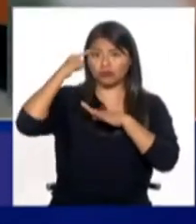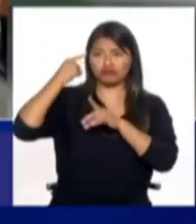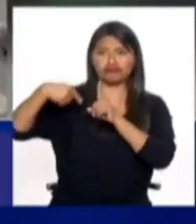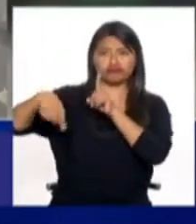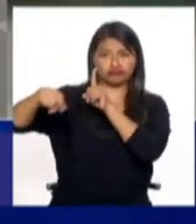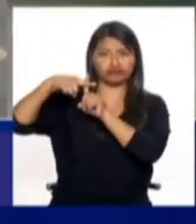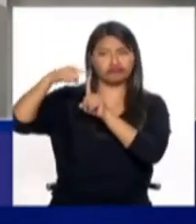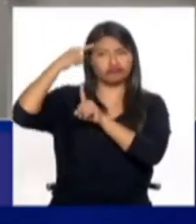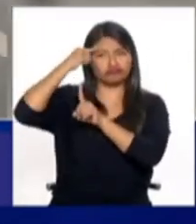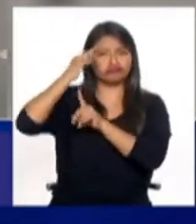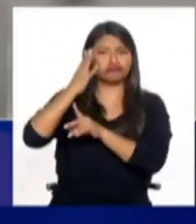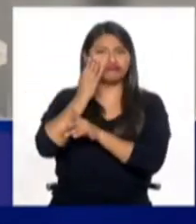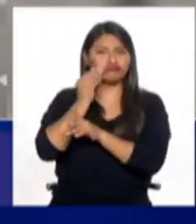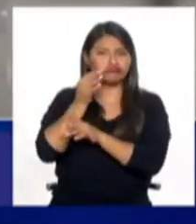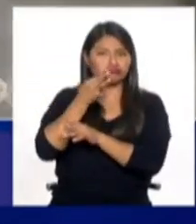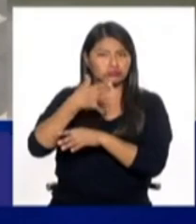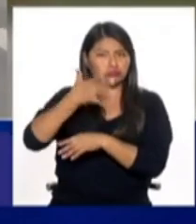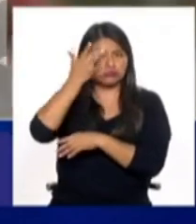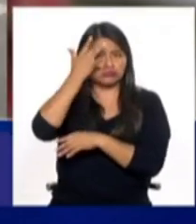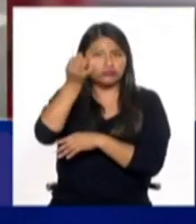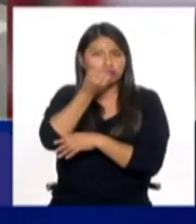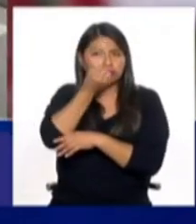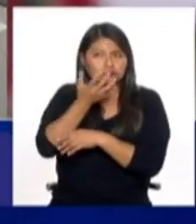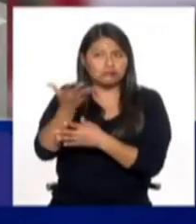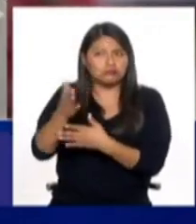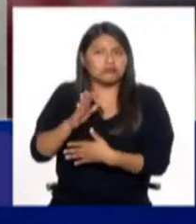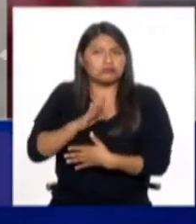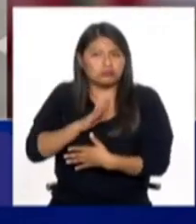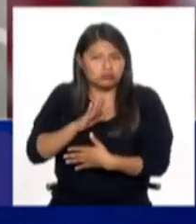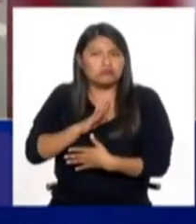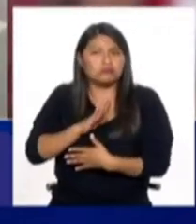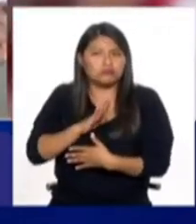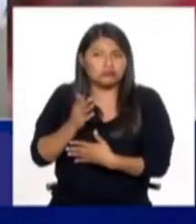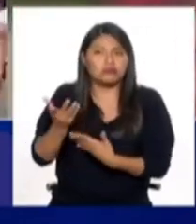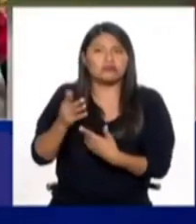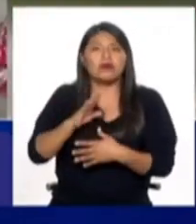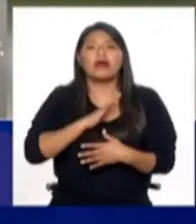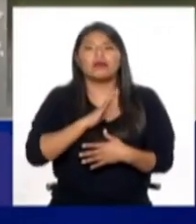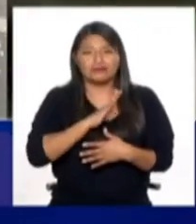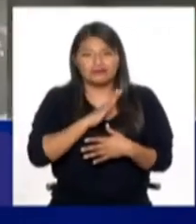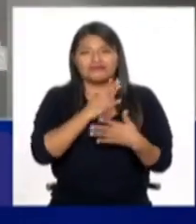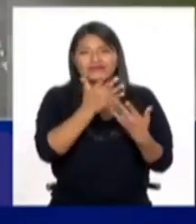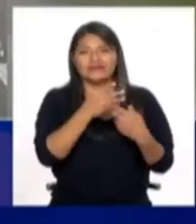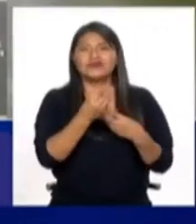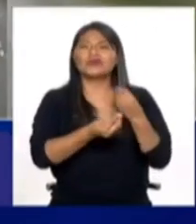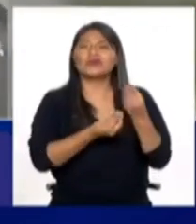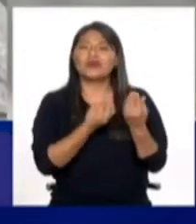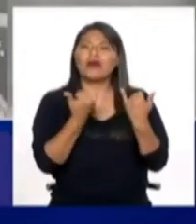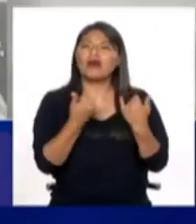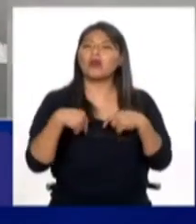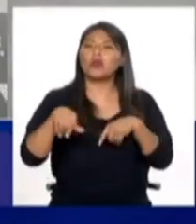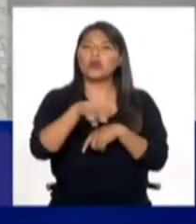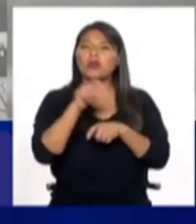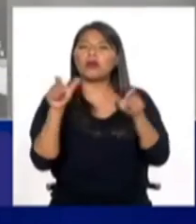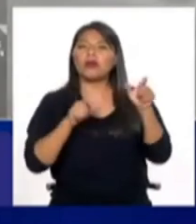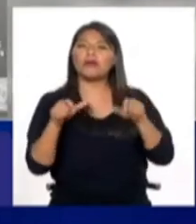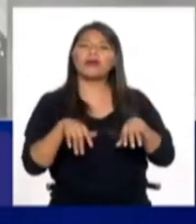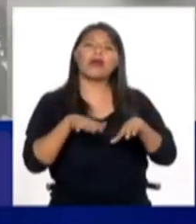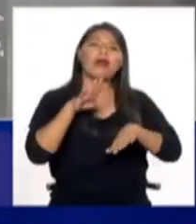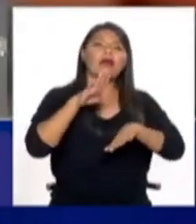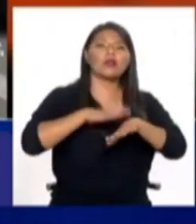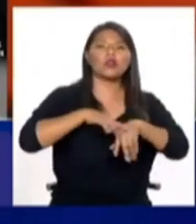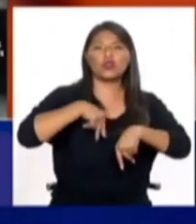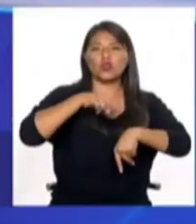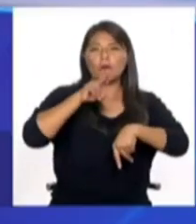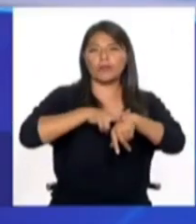de la universidad que no vamos a negar, pero ¿cómo es que se siguen validando este tipo de